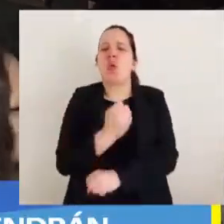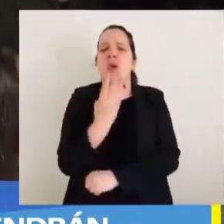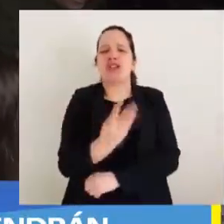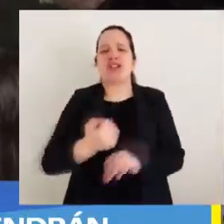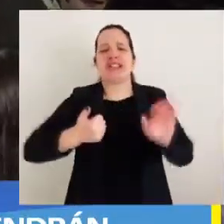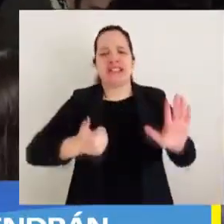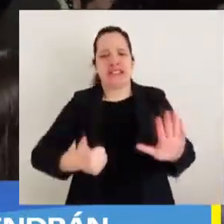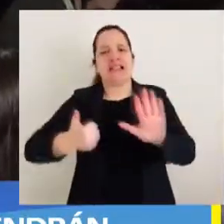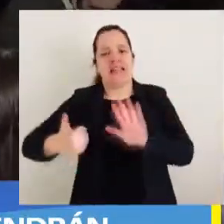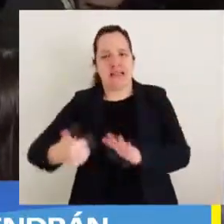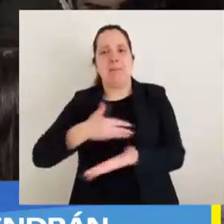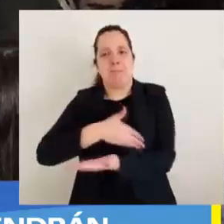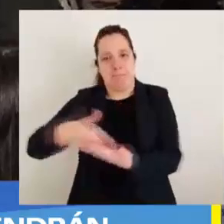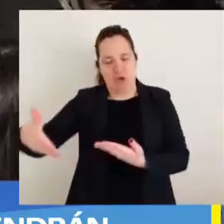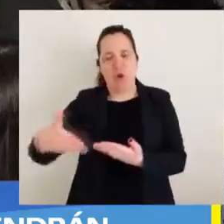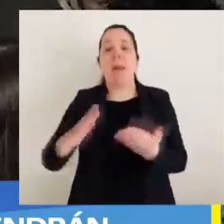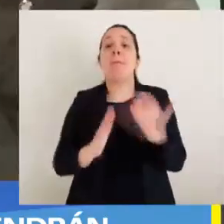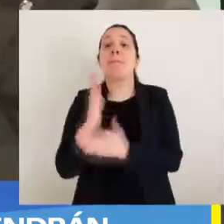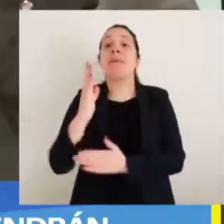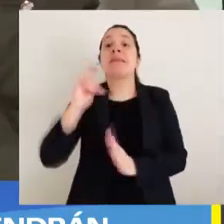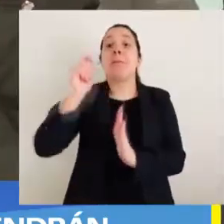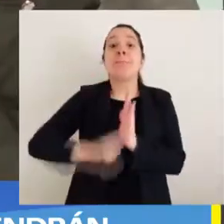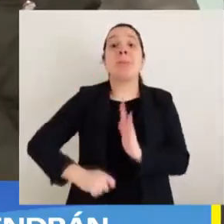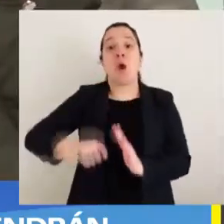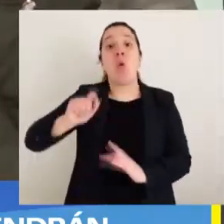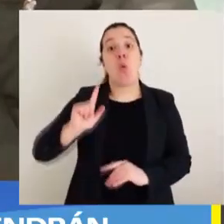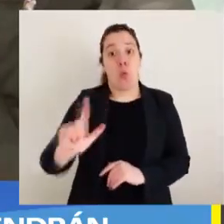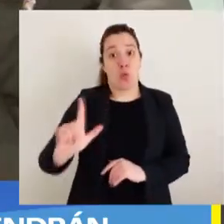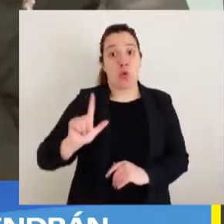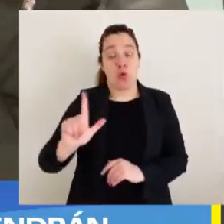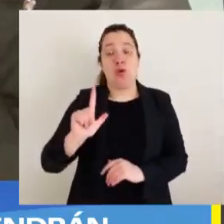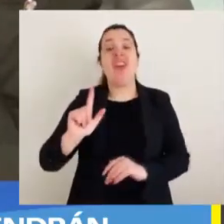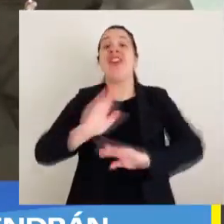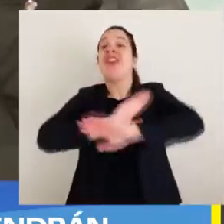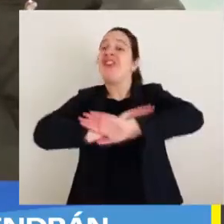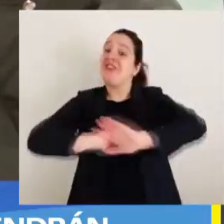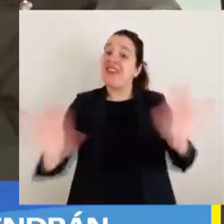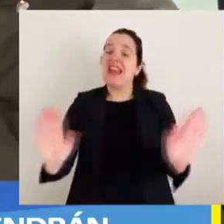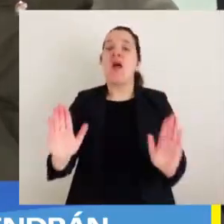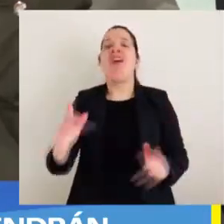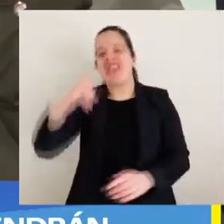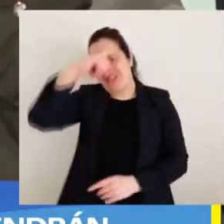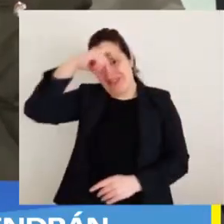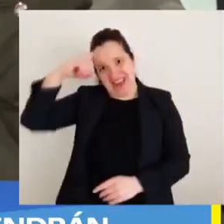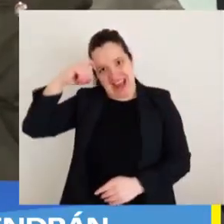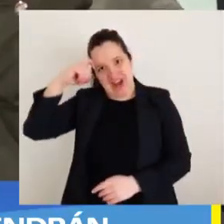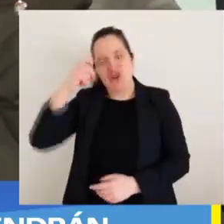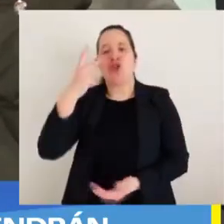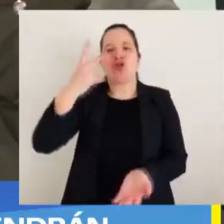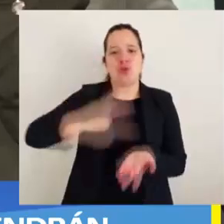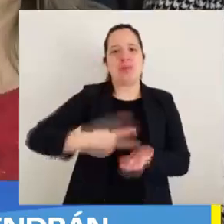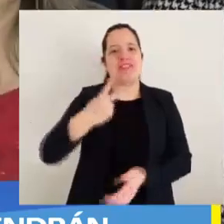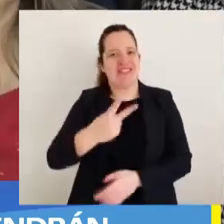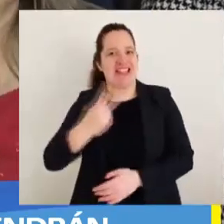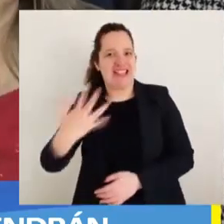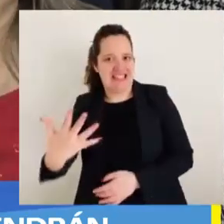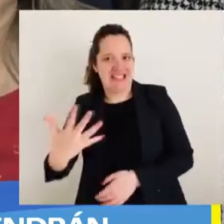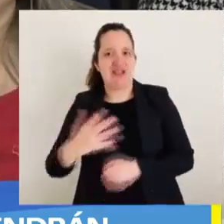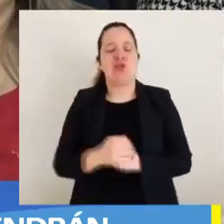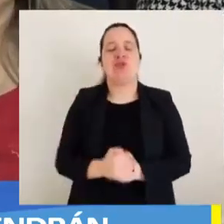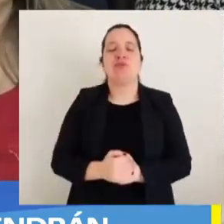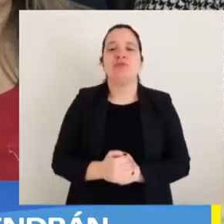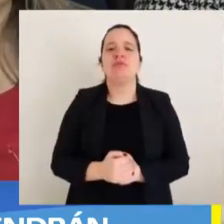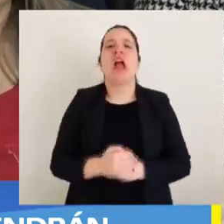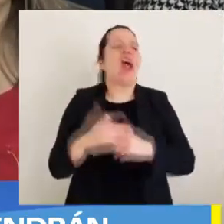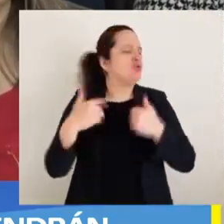millones e iniciarán obras en el mes de julio y deberían entregarse a la comunidad en el verano de 2025. Ya estamos